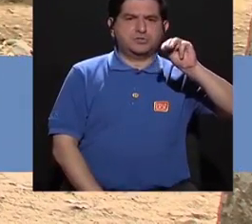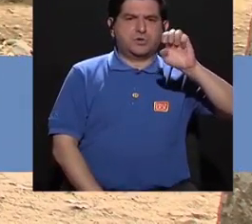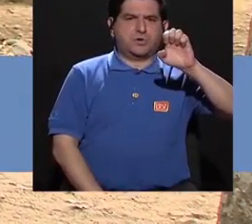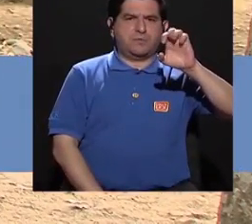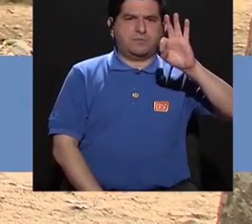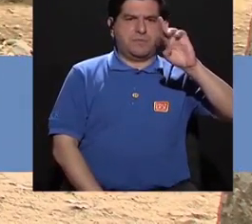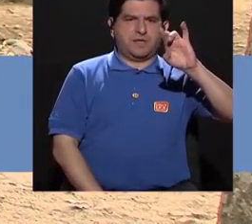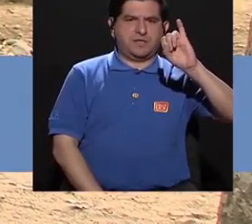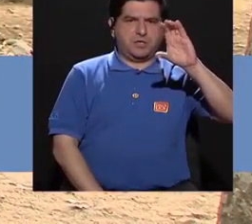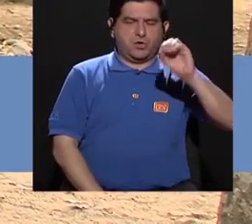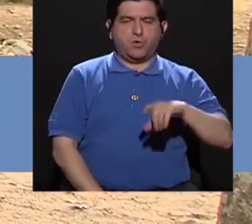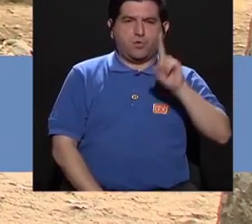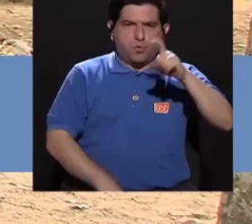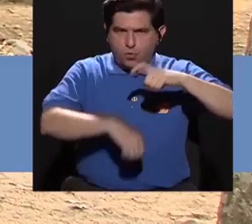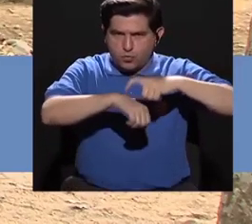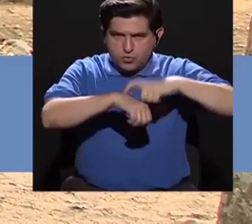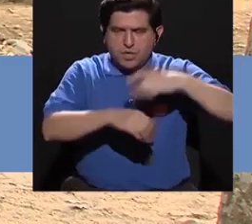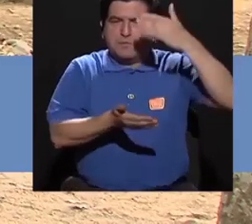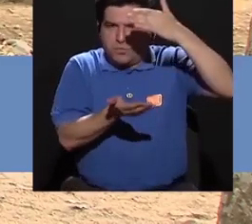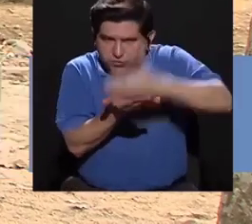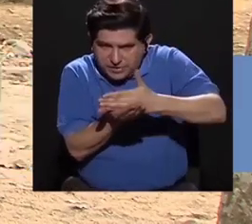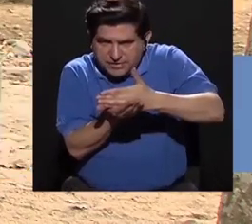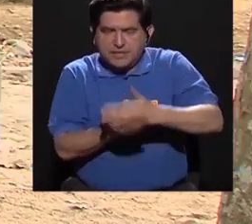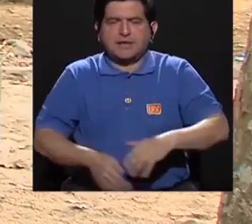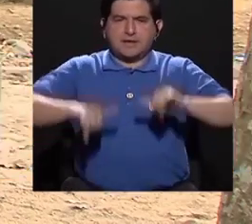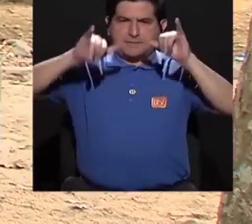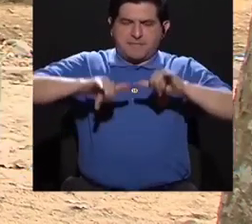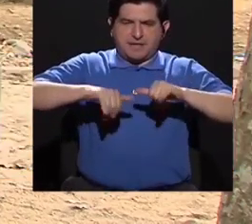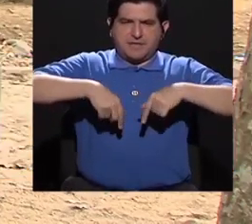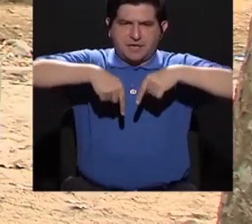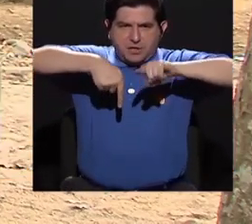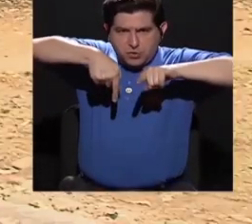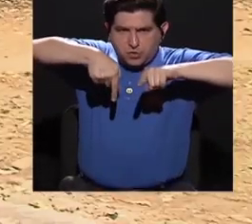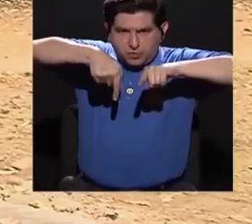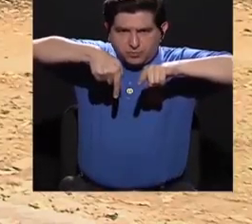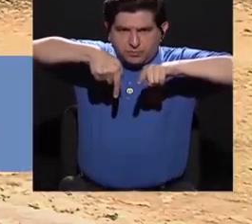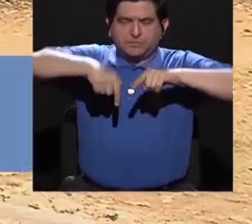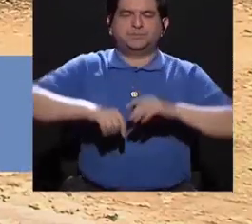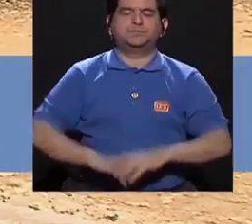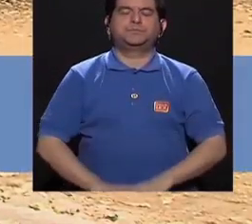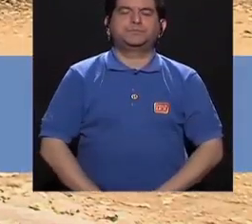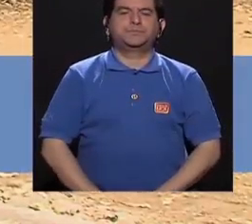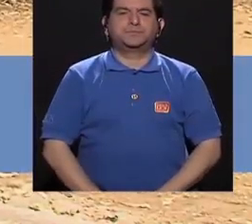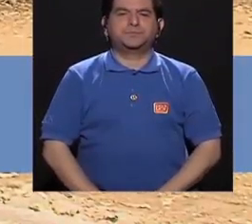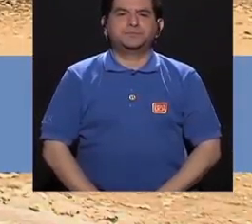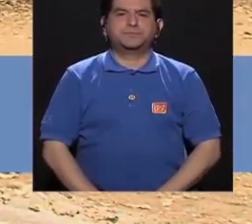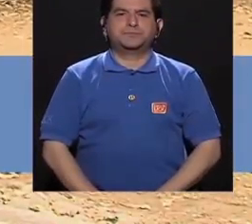movimiento, entonces después de estar haciéndolo un tiempo, paramos y sostenemos la máquina en esa posición.